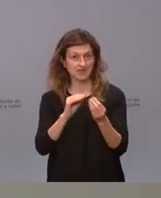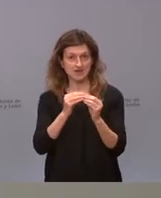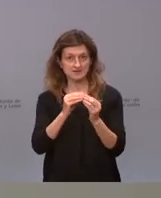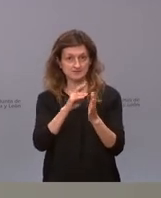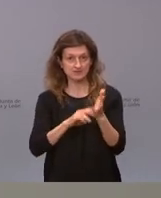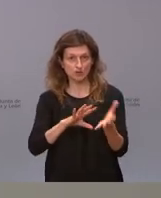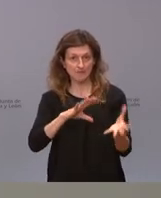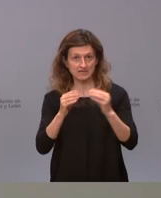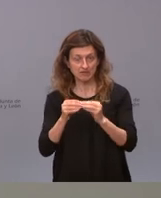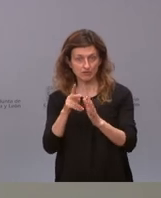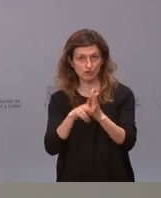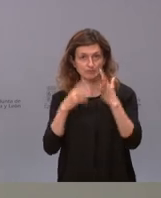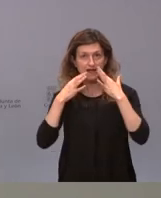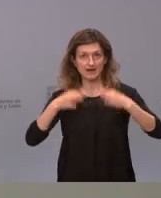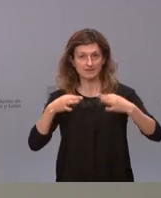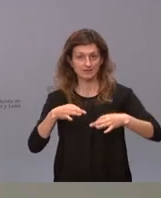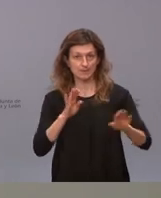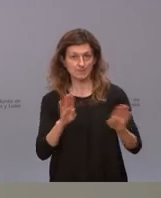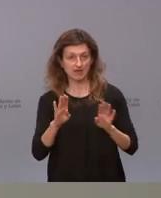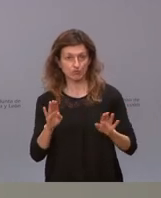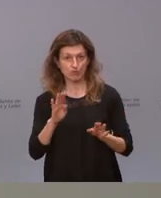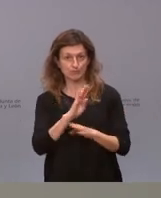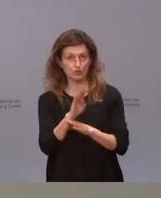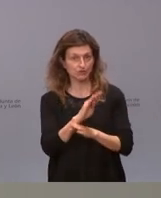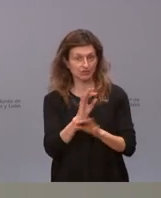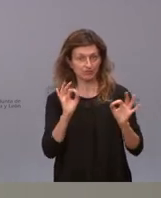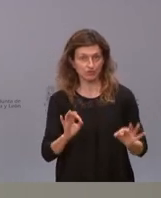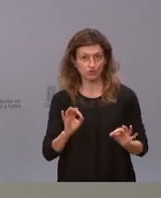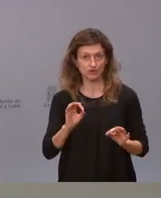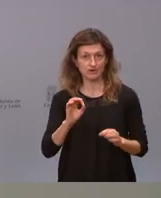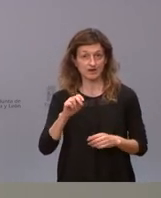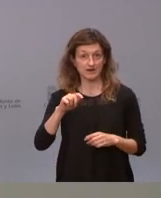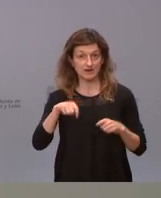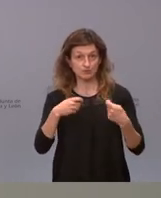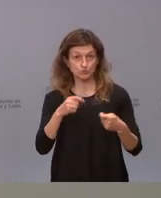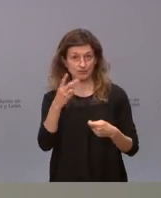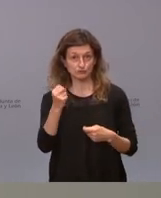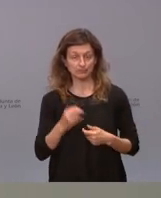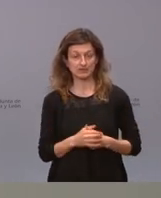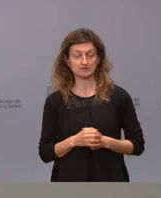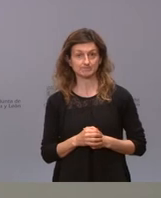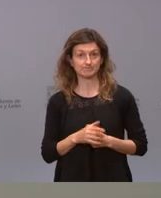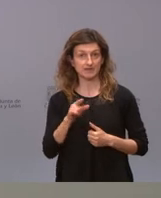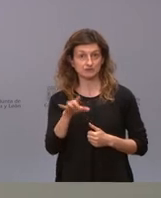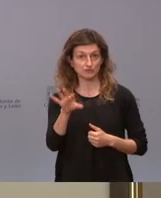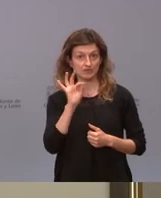esas normas en las garantías en el principio de precaución en la protección de la red natura 2000 y eso es lo que hará nuestras decisiones